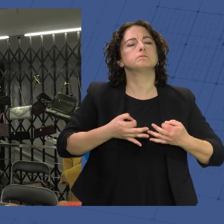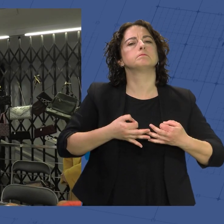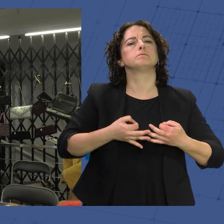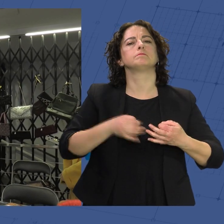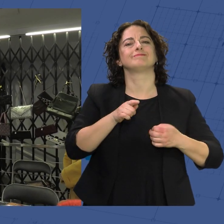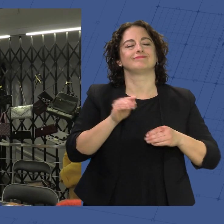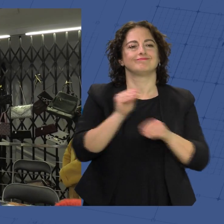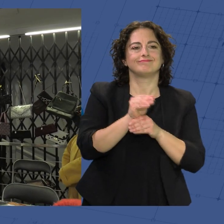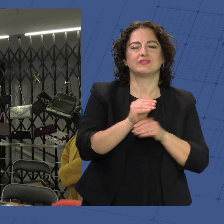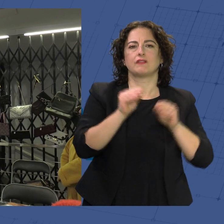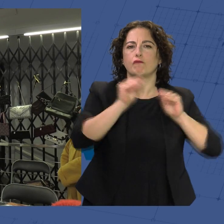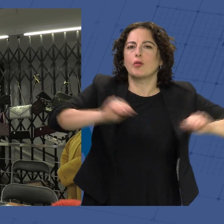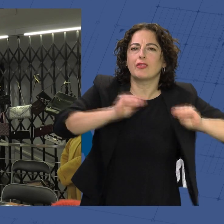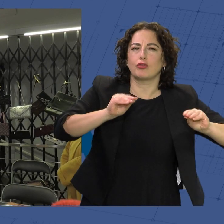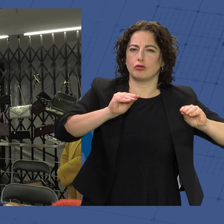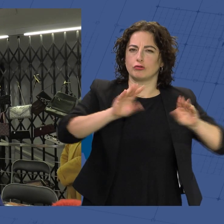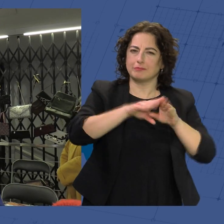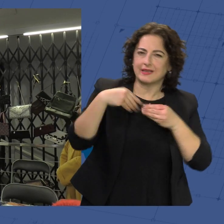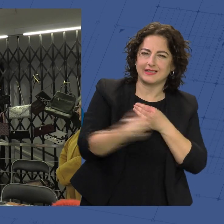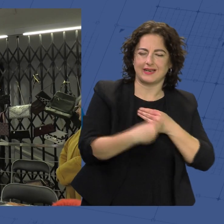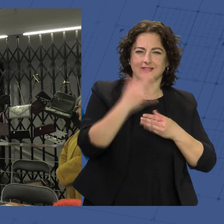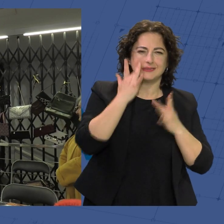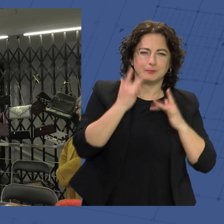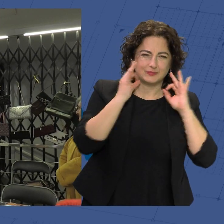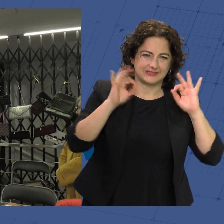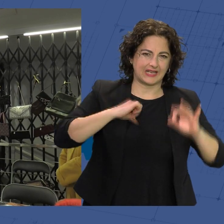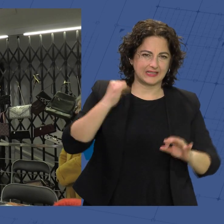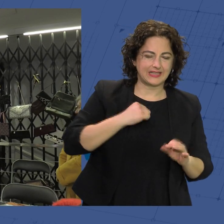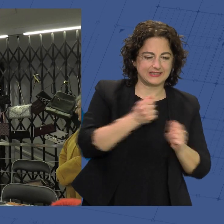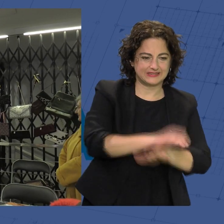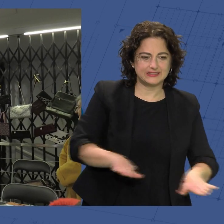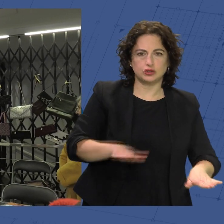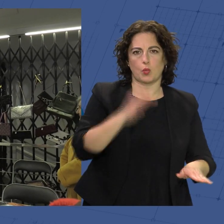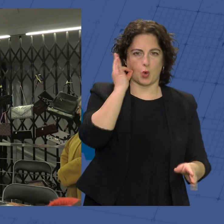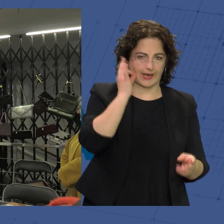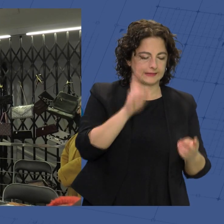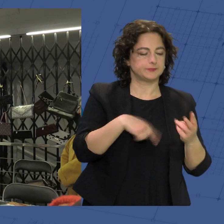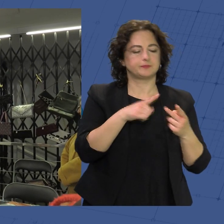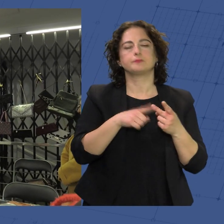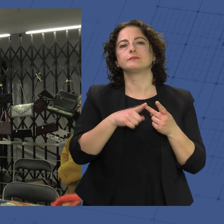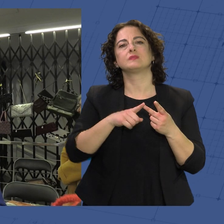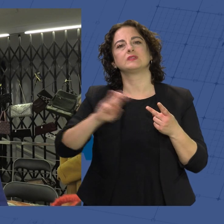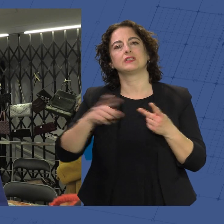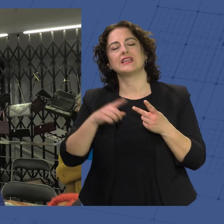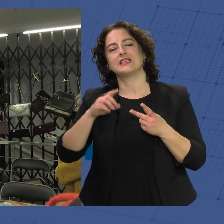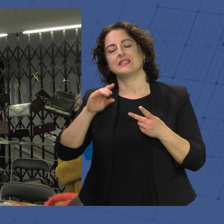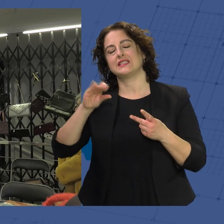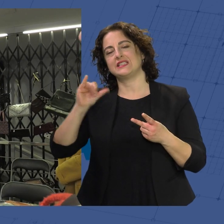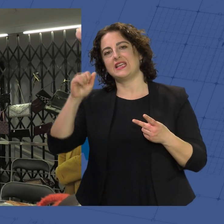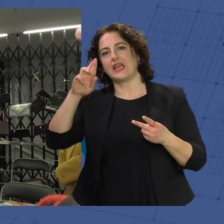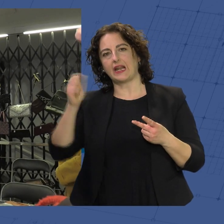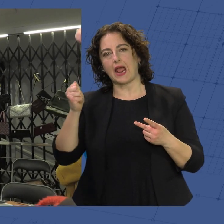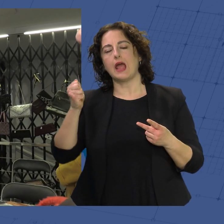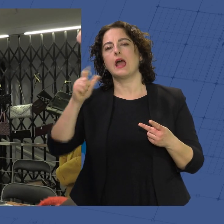formación y material higiénico-sanitario para las mujeres y para los niños pequeñitos. Y luego también en Sierra Leona, para